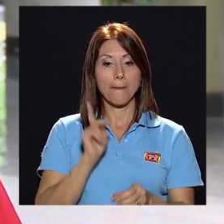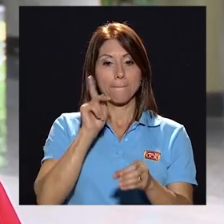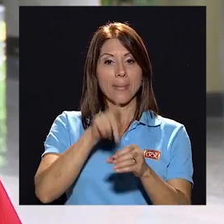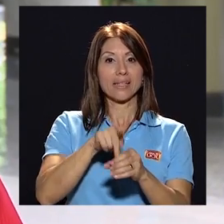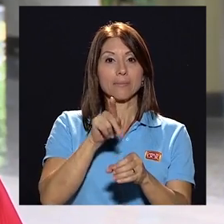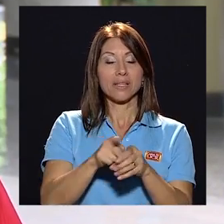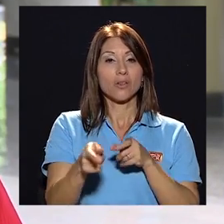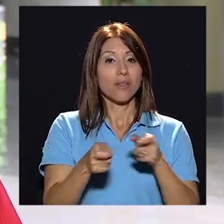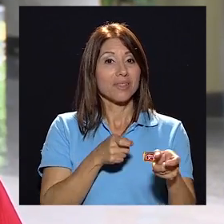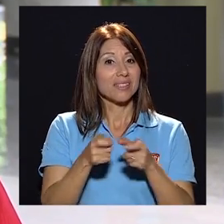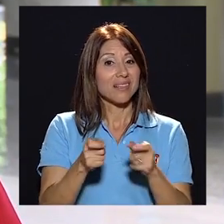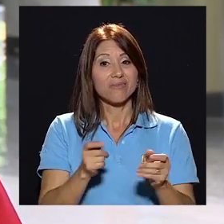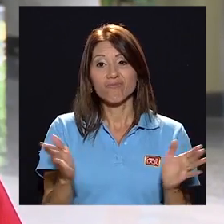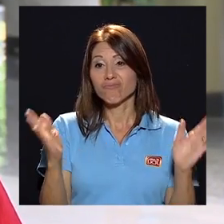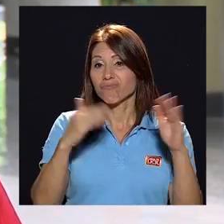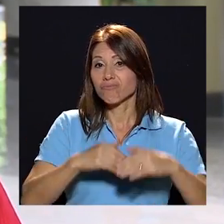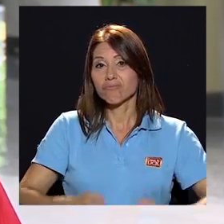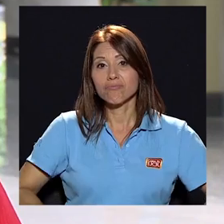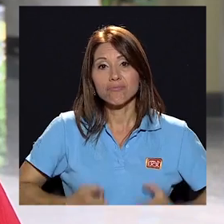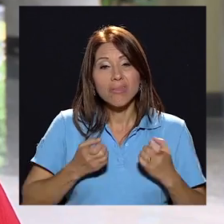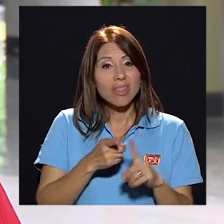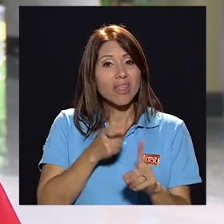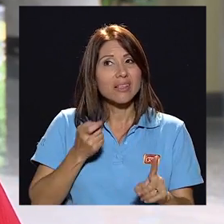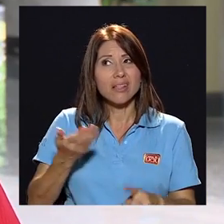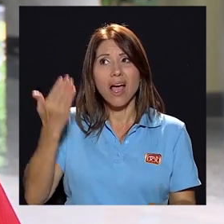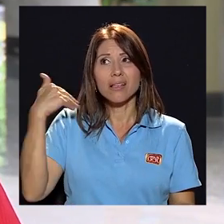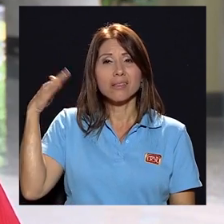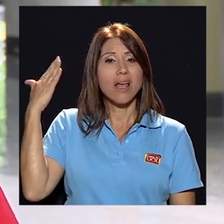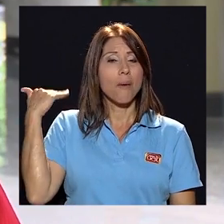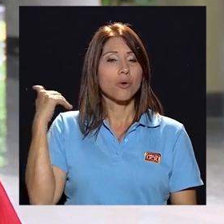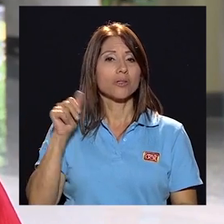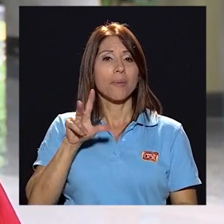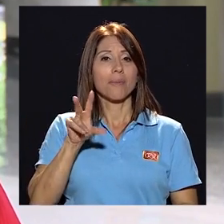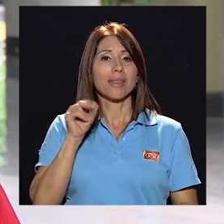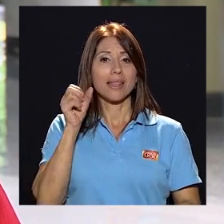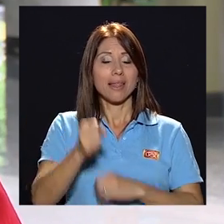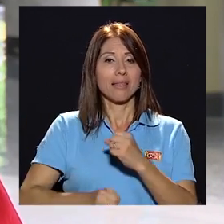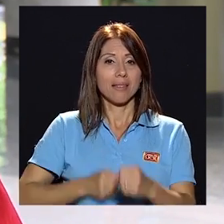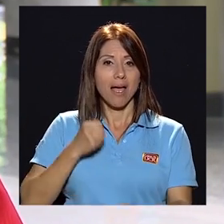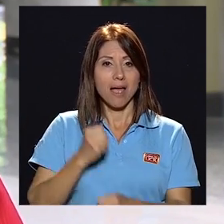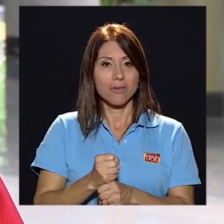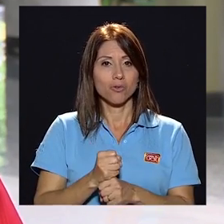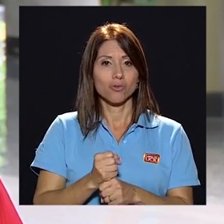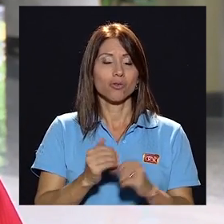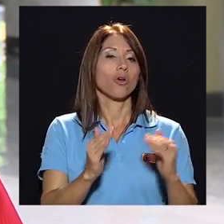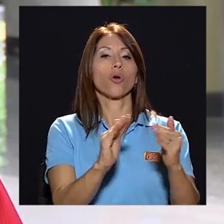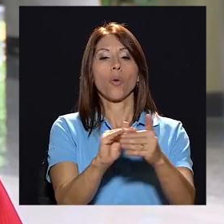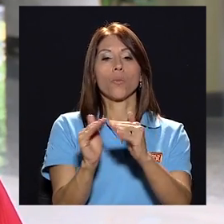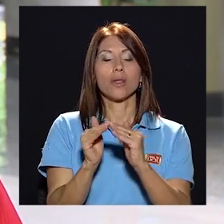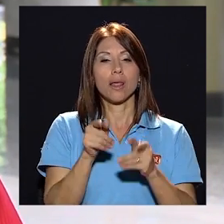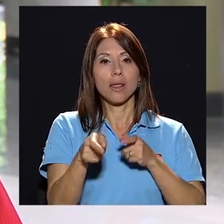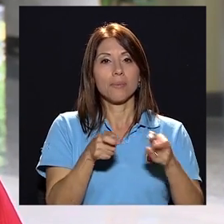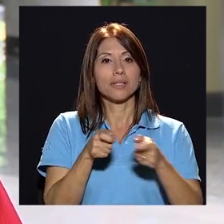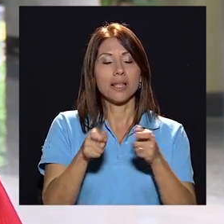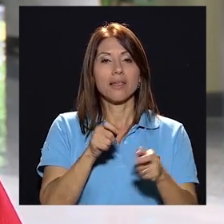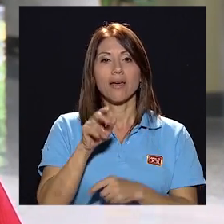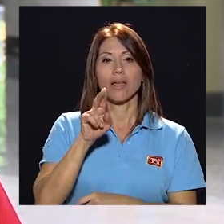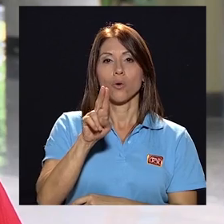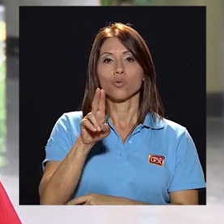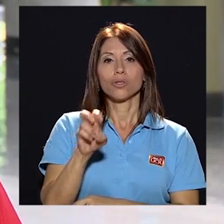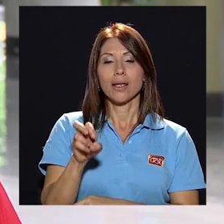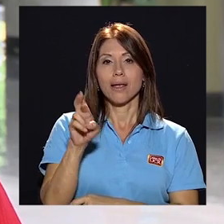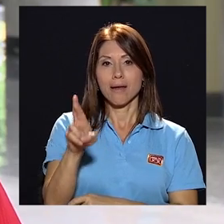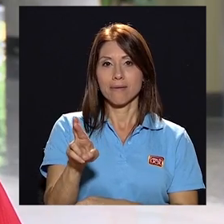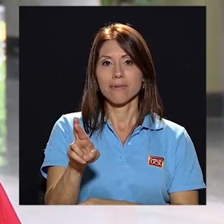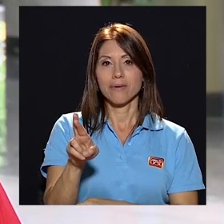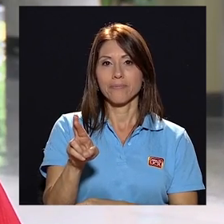es prácticamente inexistente desde hace aproximadamente 30 años la comunidad administrativa de la UCR ha venido